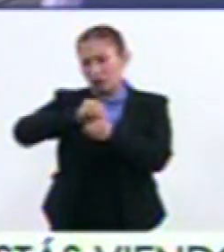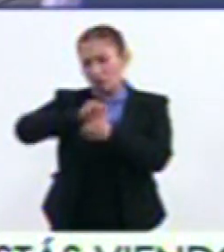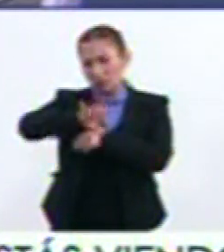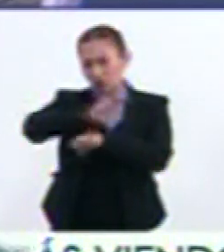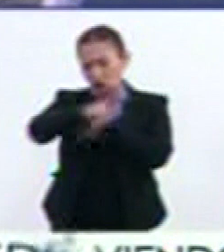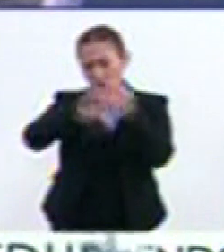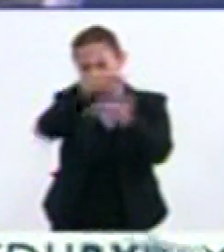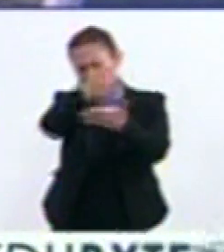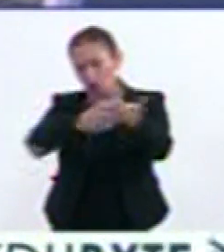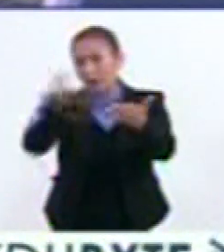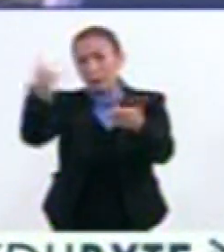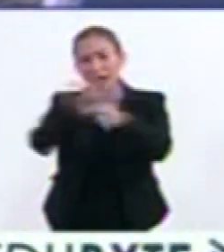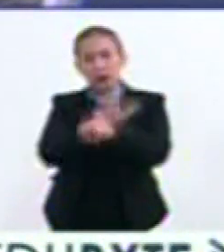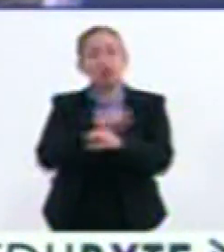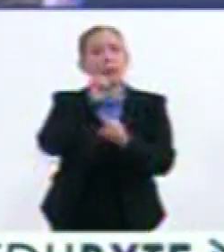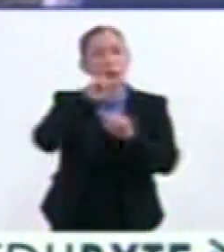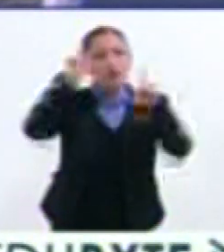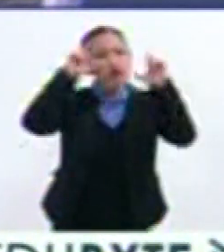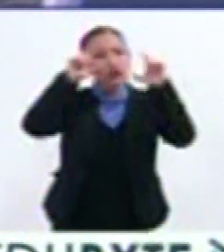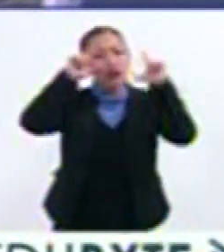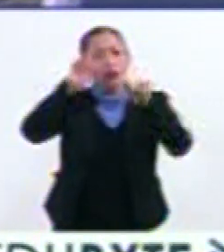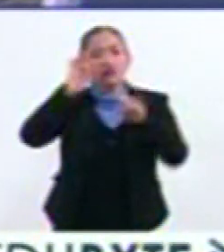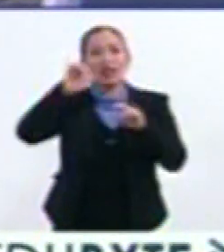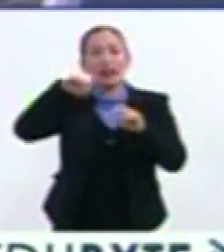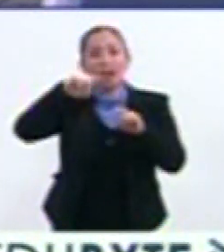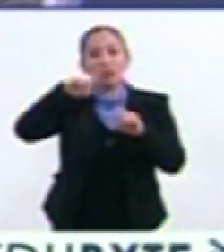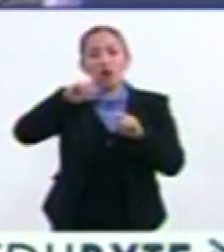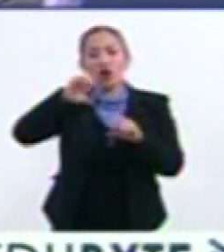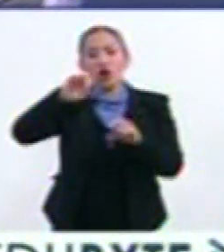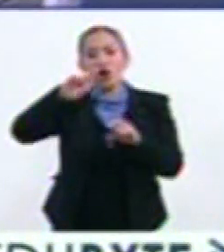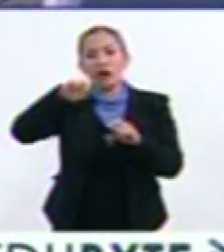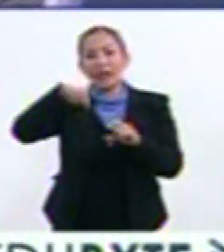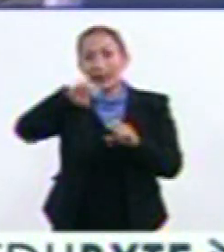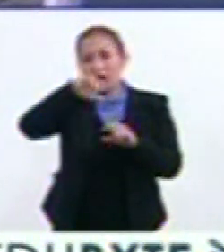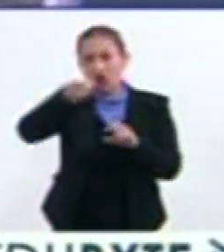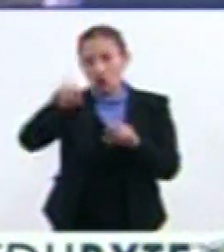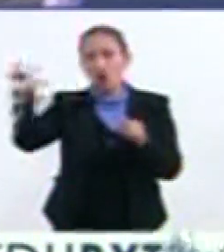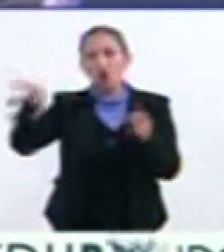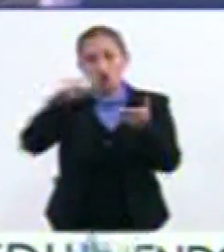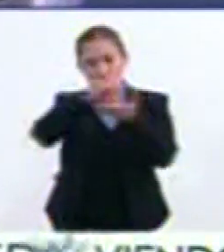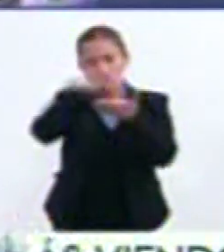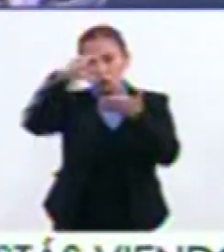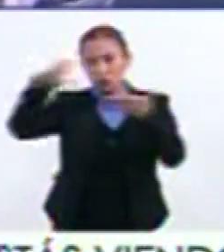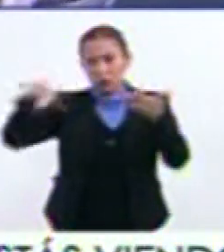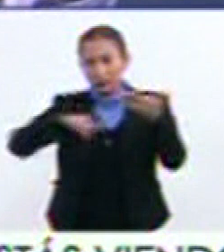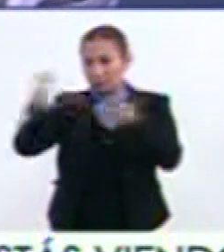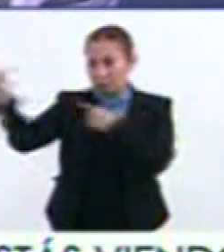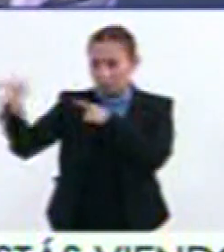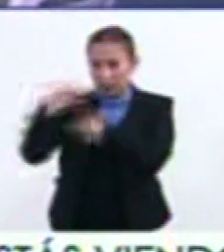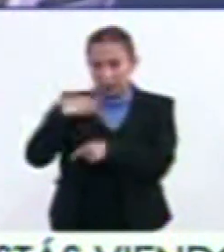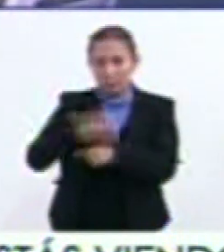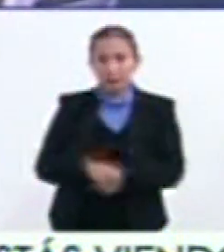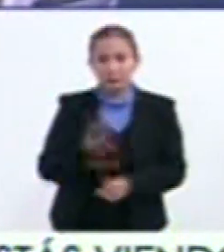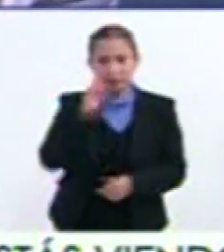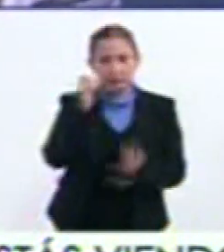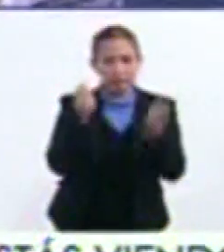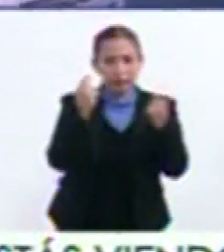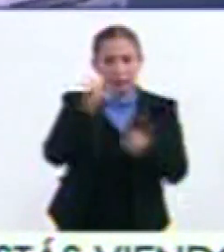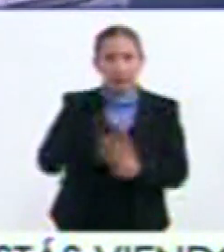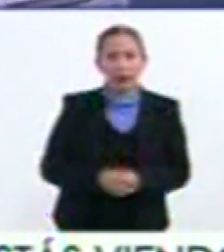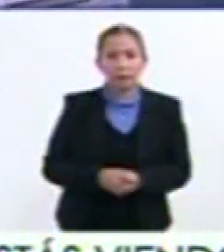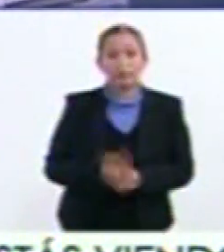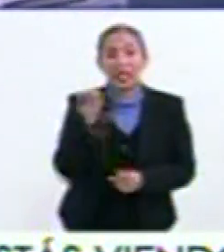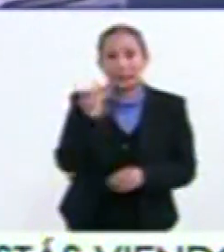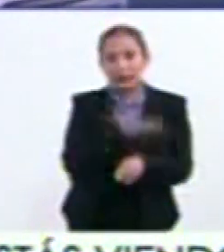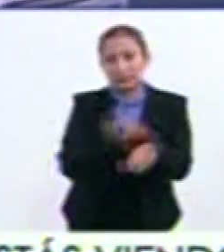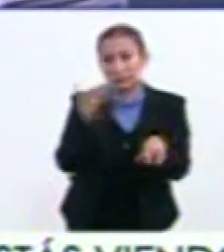compartiendo Las fotografías de Fernando Cornejo Que nos hizo favor De enviarnosla A ver si podemos ver algunas Este